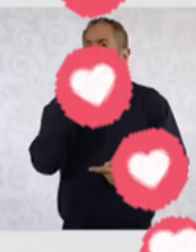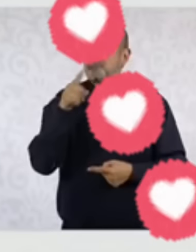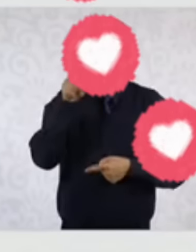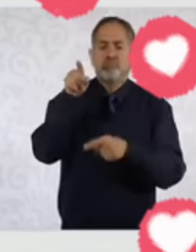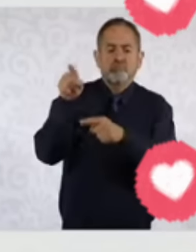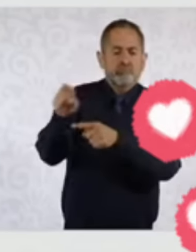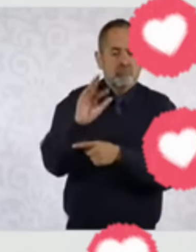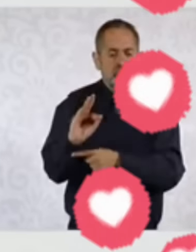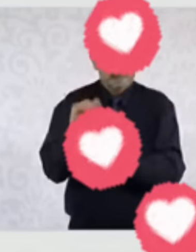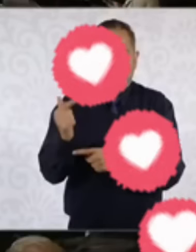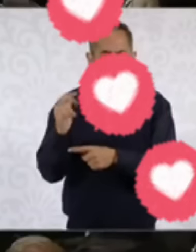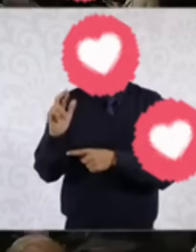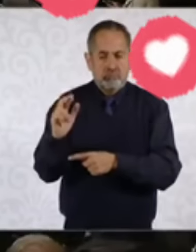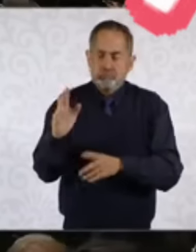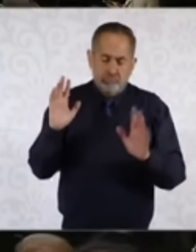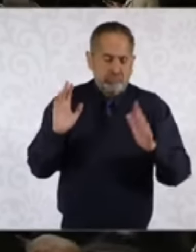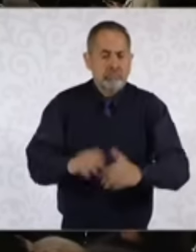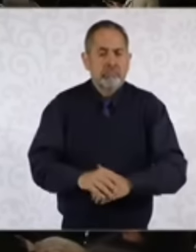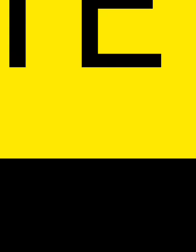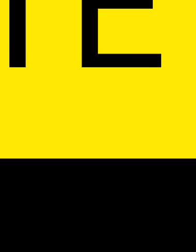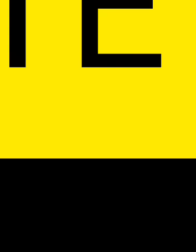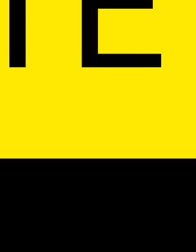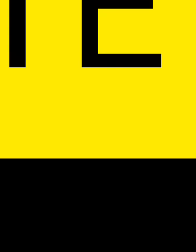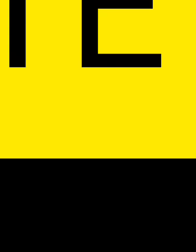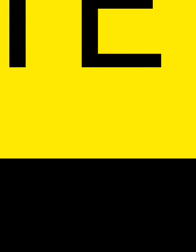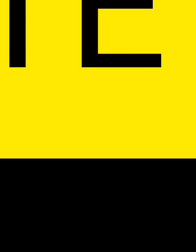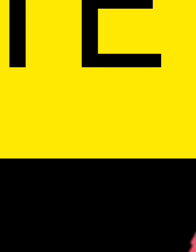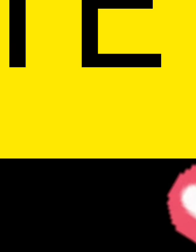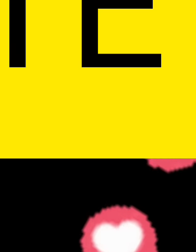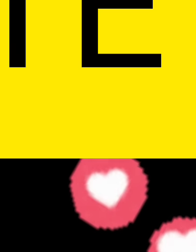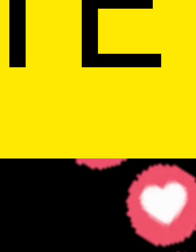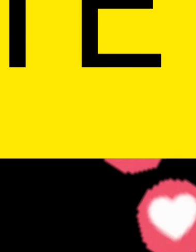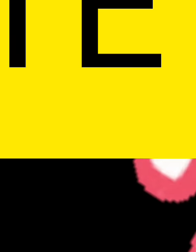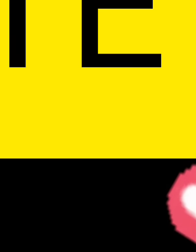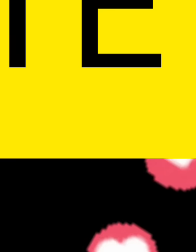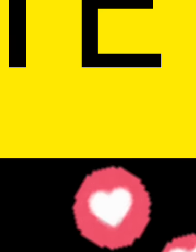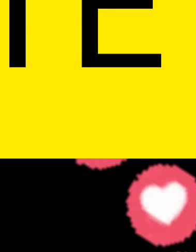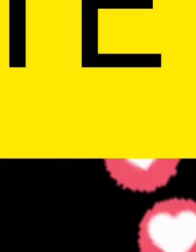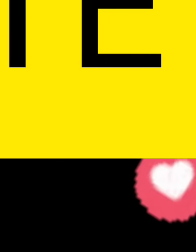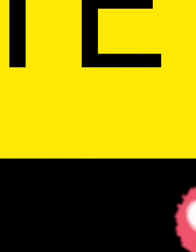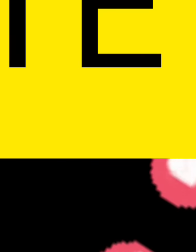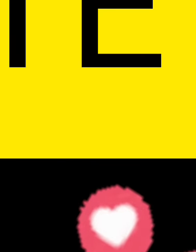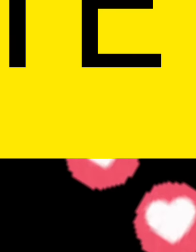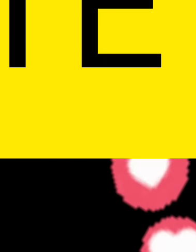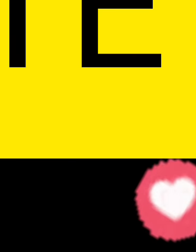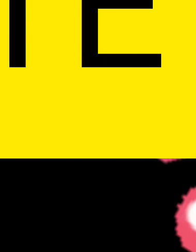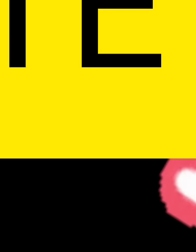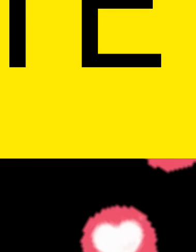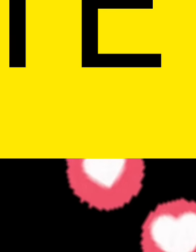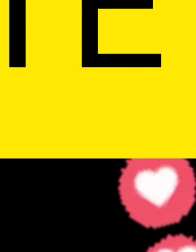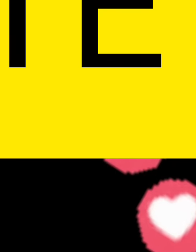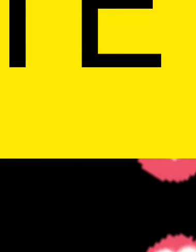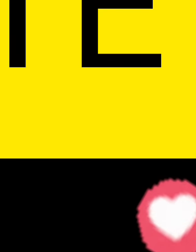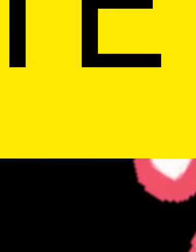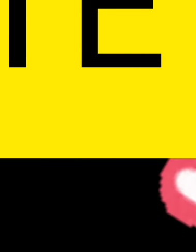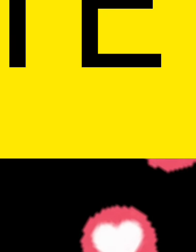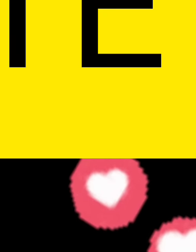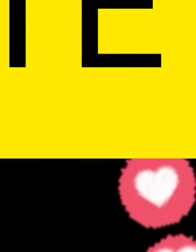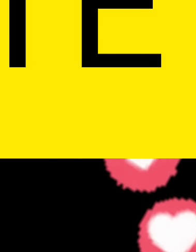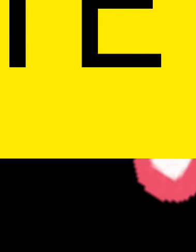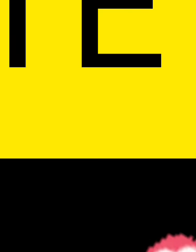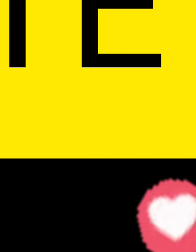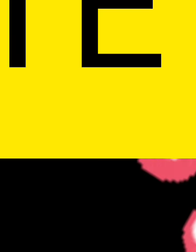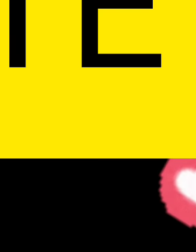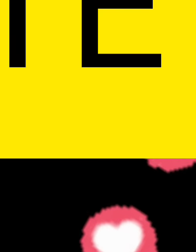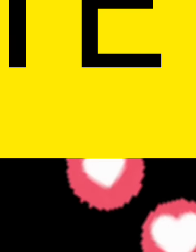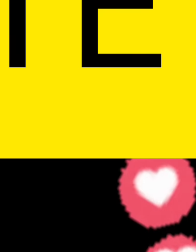Fiscalía General de la República. No se te olvide, suscríbete, comparte, regálame tu like